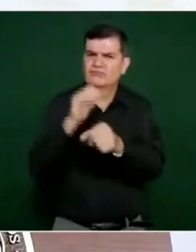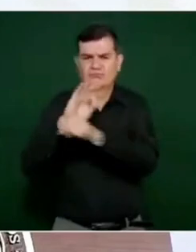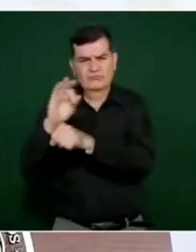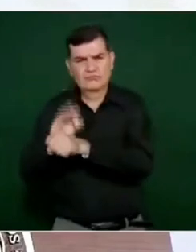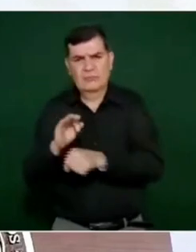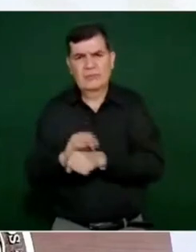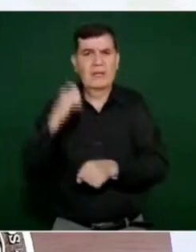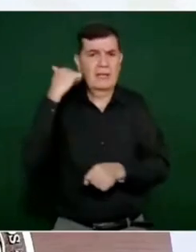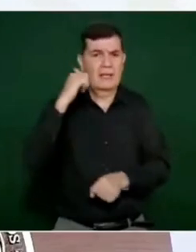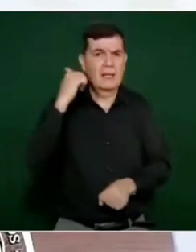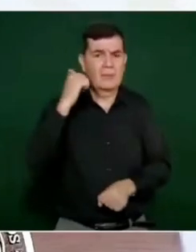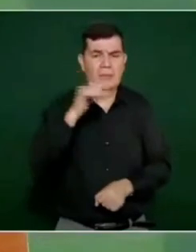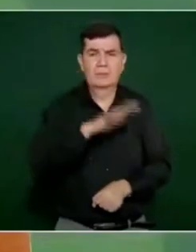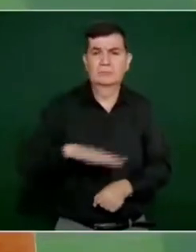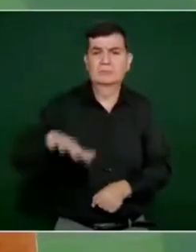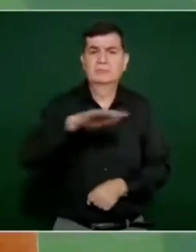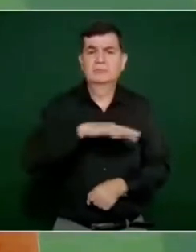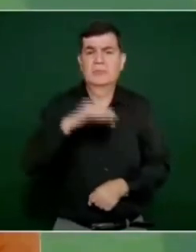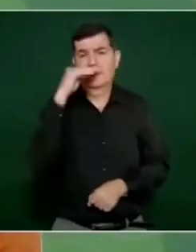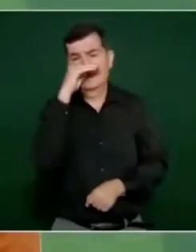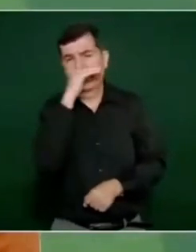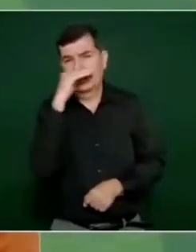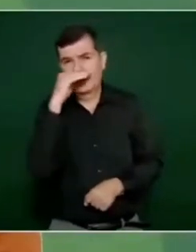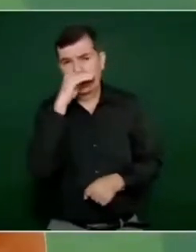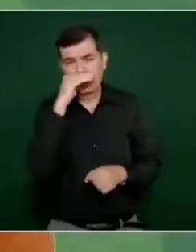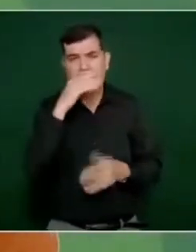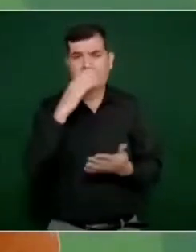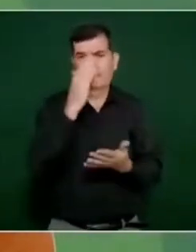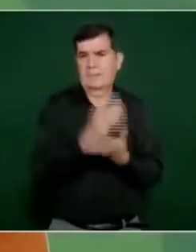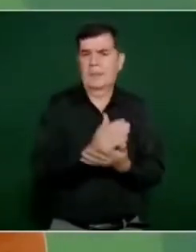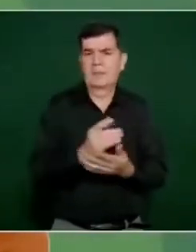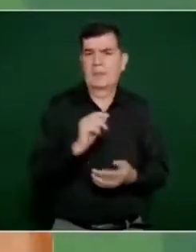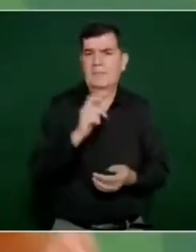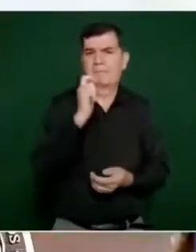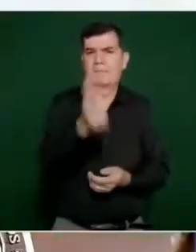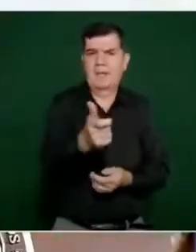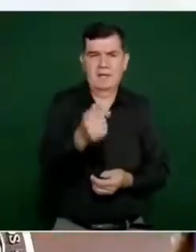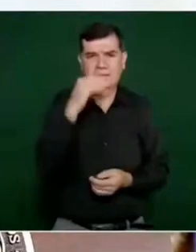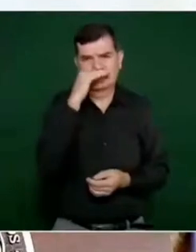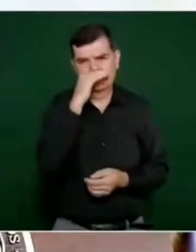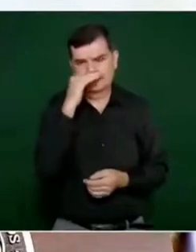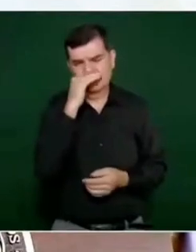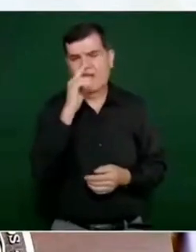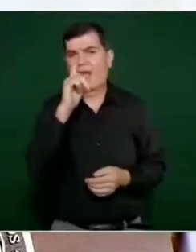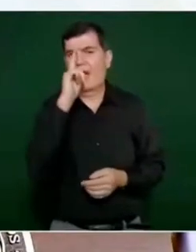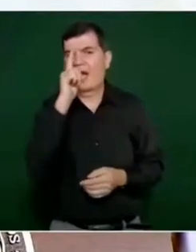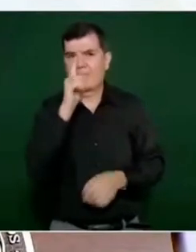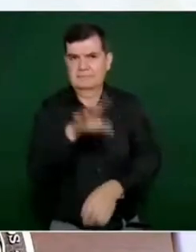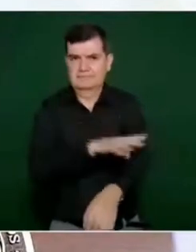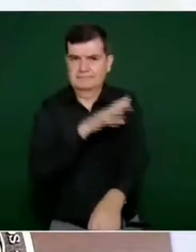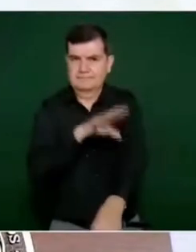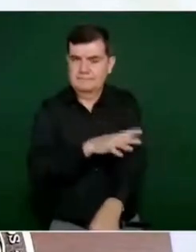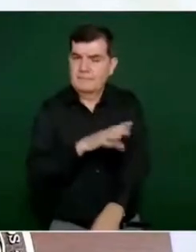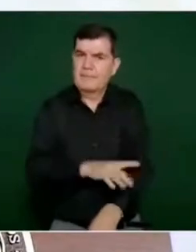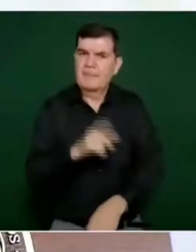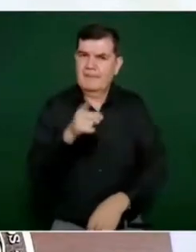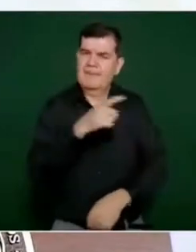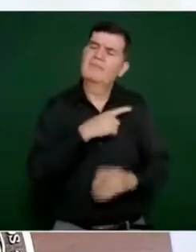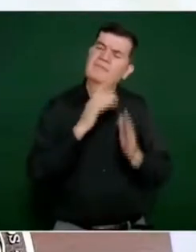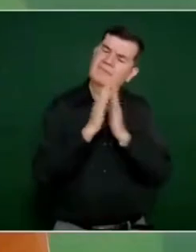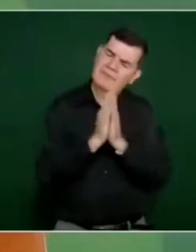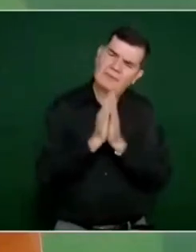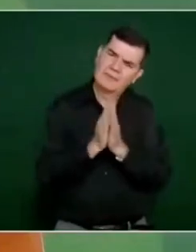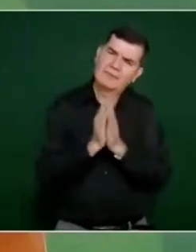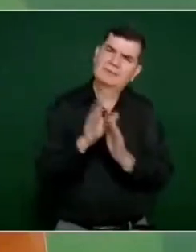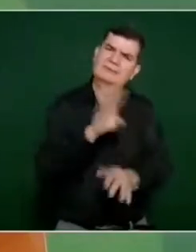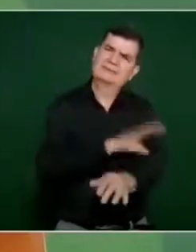Acapulco, hacemos este anuncio donde se suspenderá este pago. Y por supuesto, pedirles que ahorremos, eso